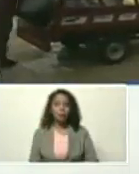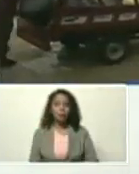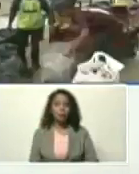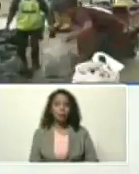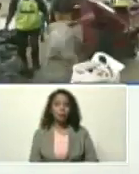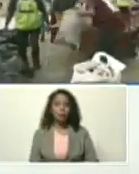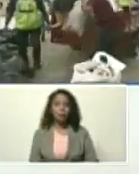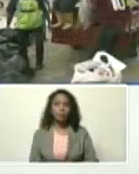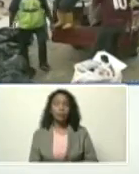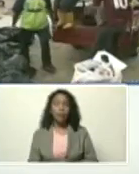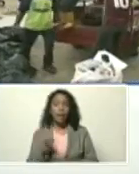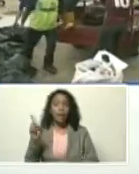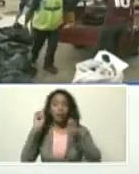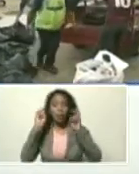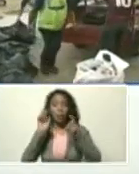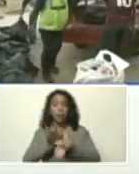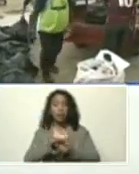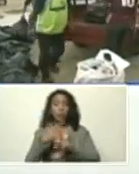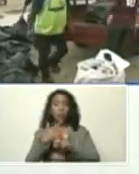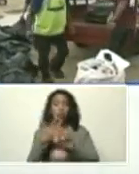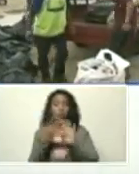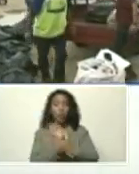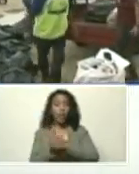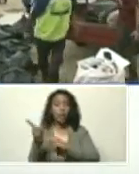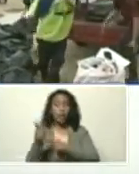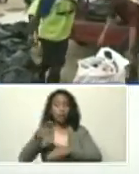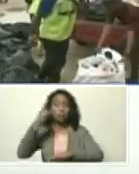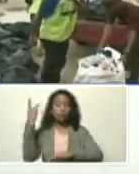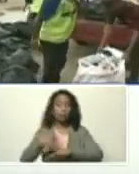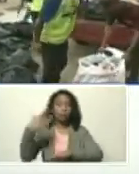partiendo del hecho, de que la situación, es grave,